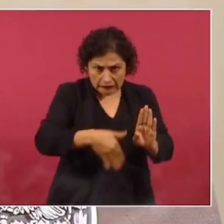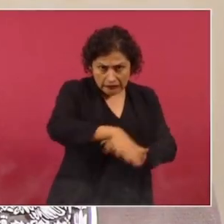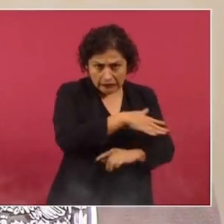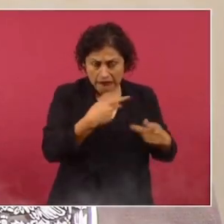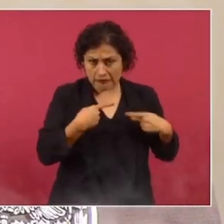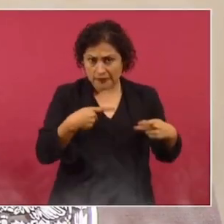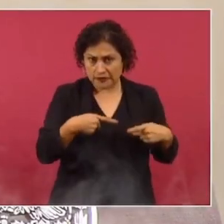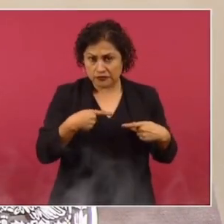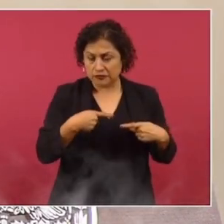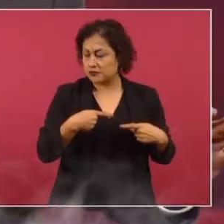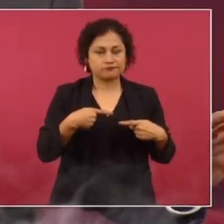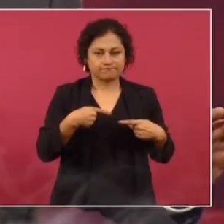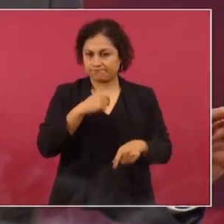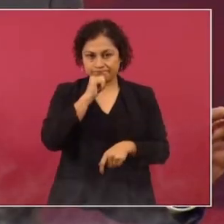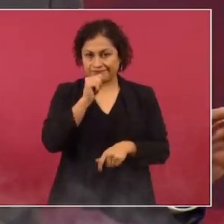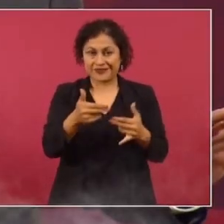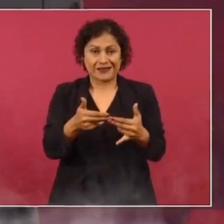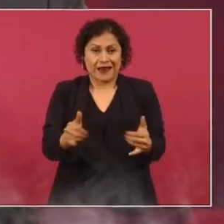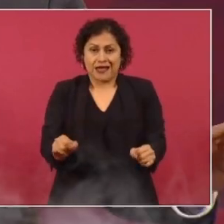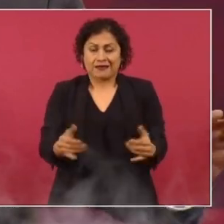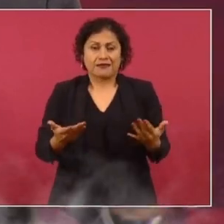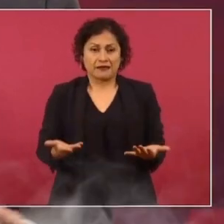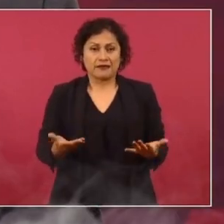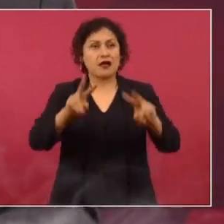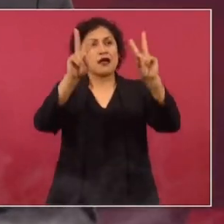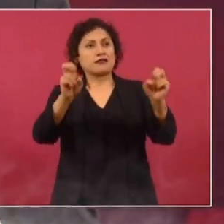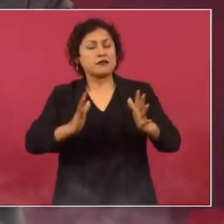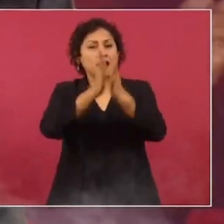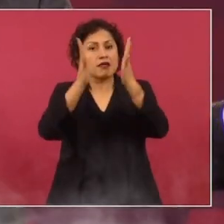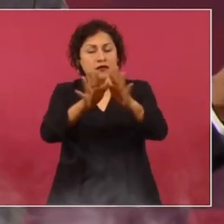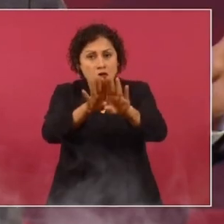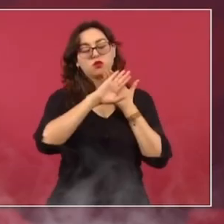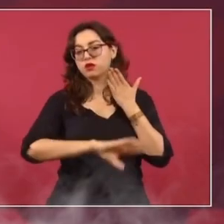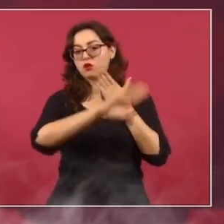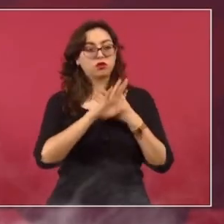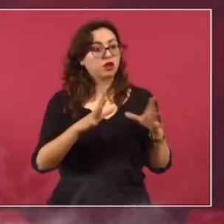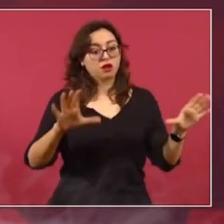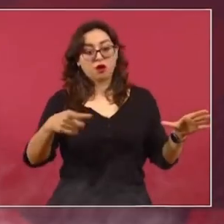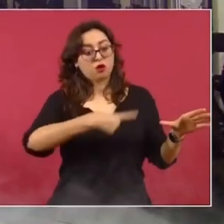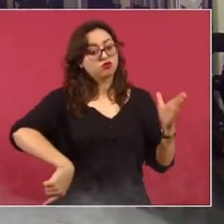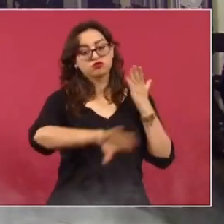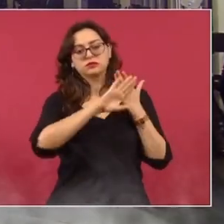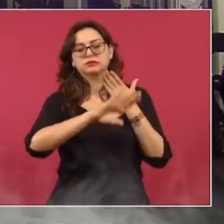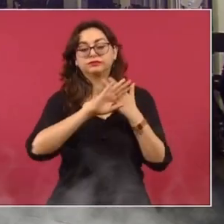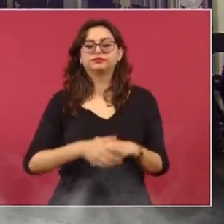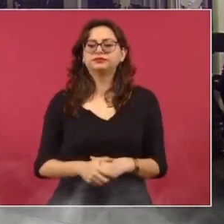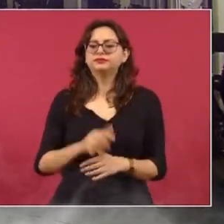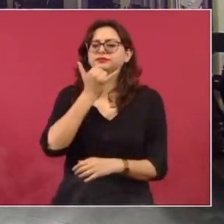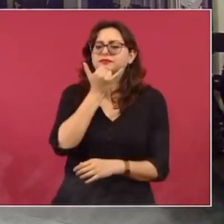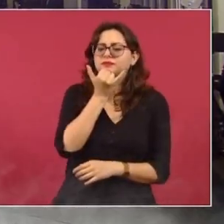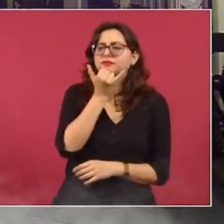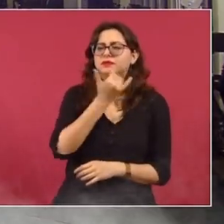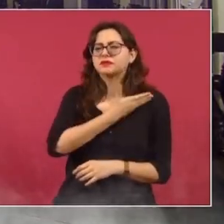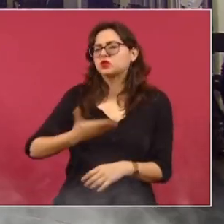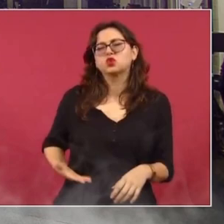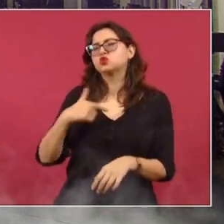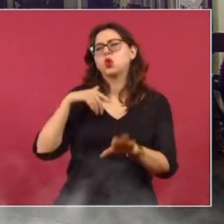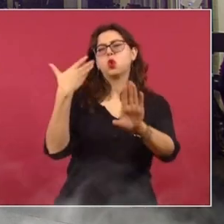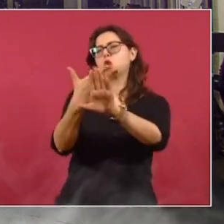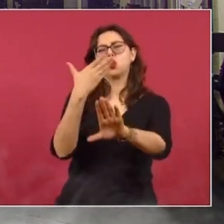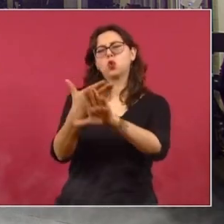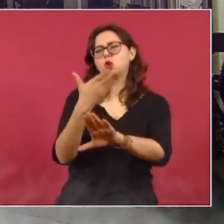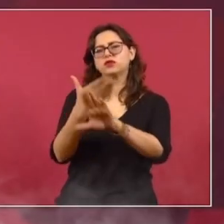a los ciudadanos, a la democracia. Nada, nada, nada. Lo que le estoy señalando no es que está en contra de su reforma, lo que le estoy señalando es